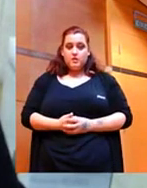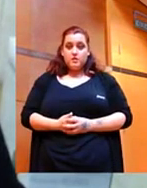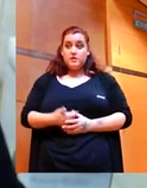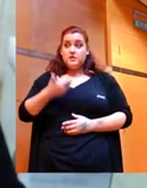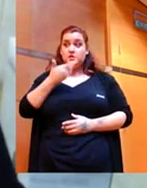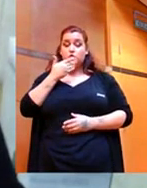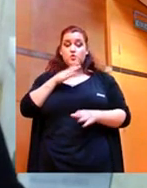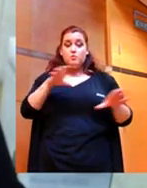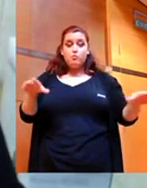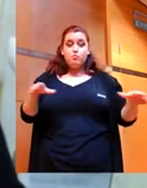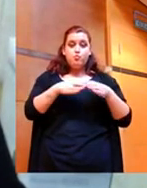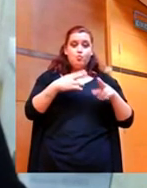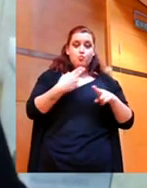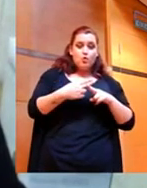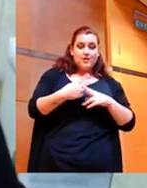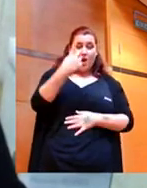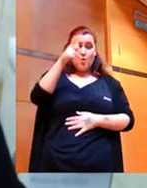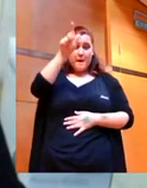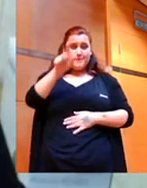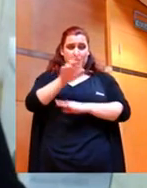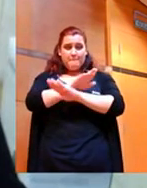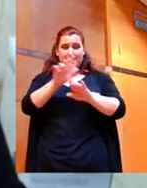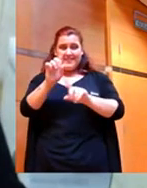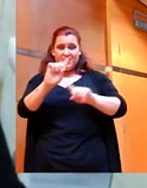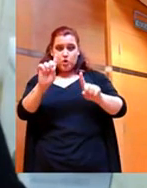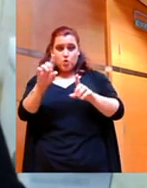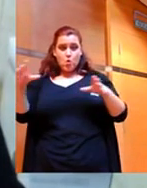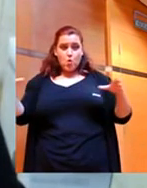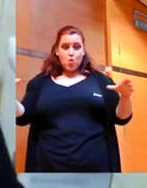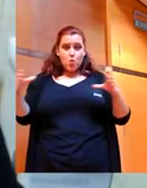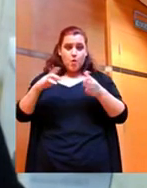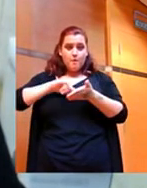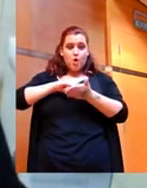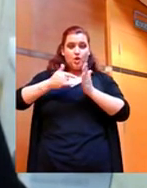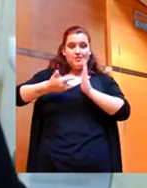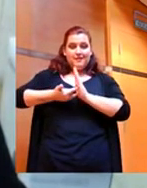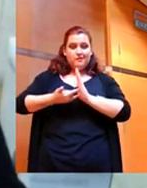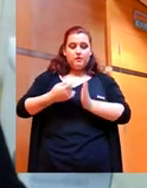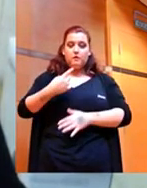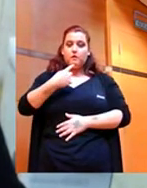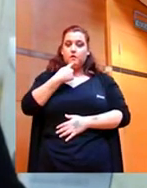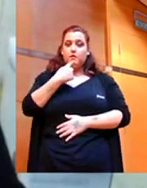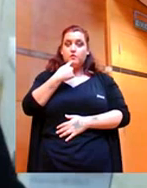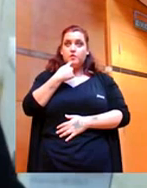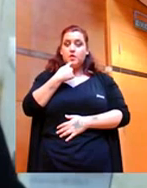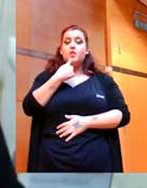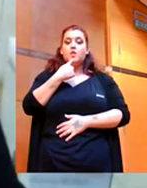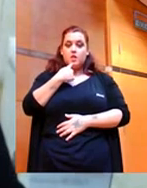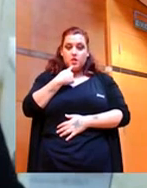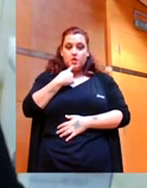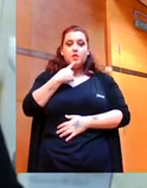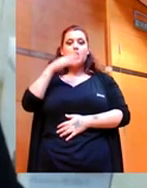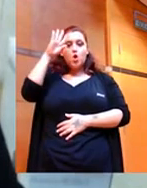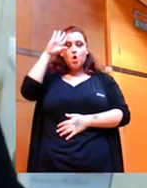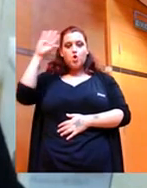no de una persona, sino de un grupo técnico que a solos cedeu al su conocimiento técnico y